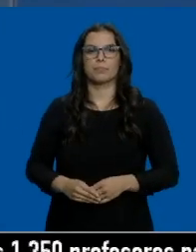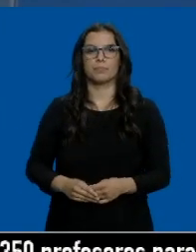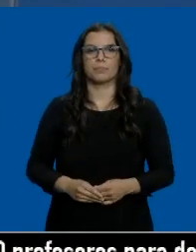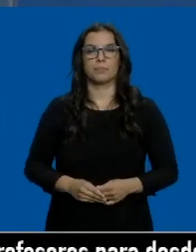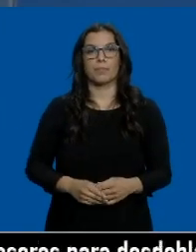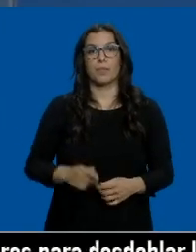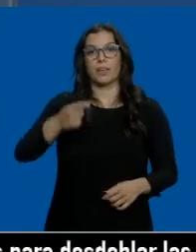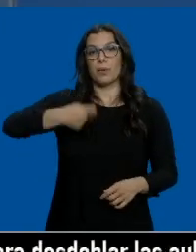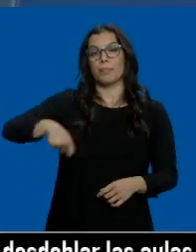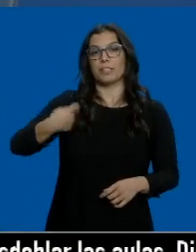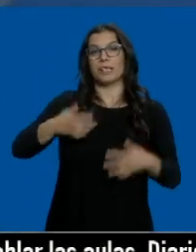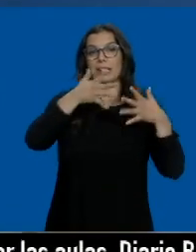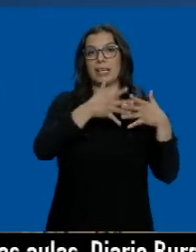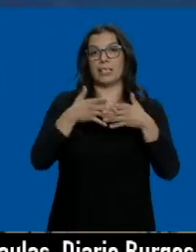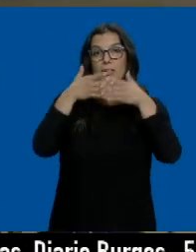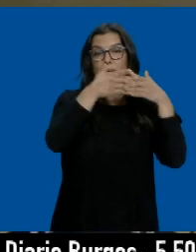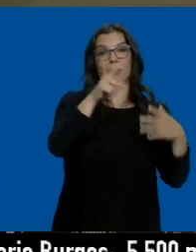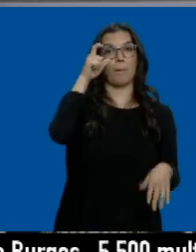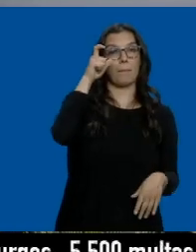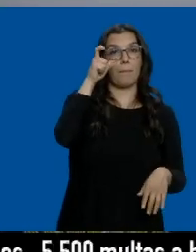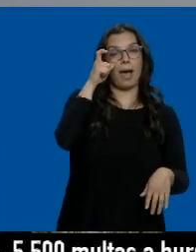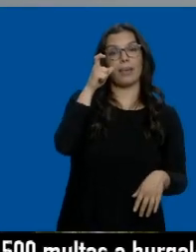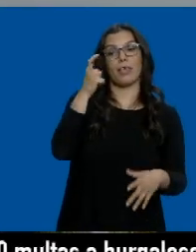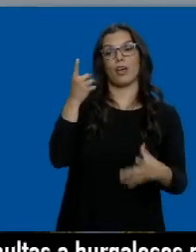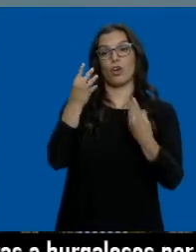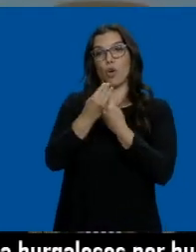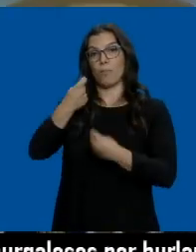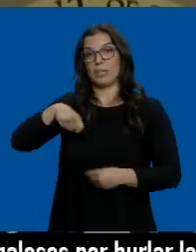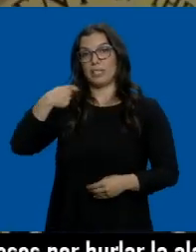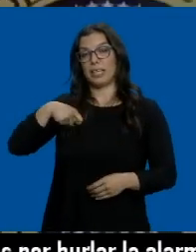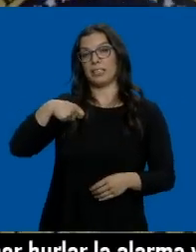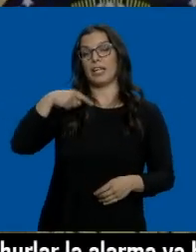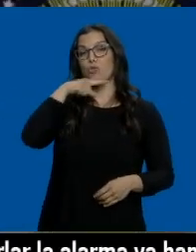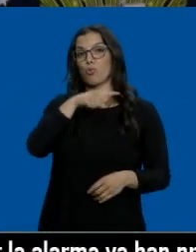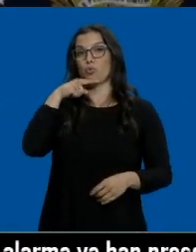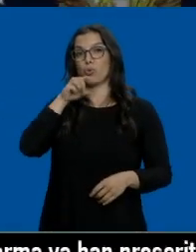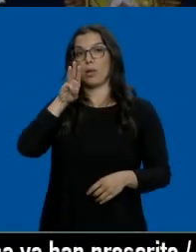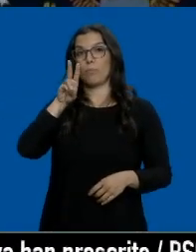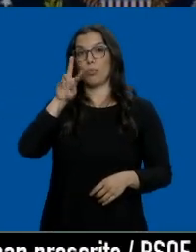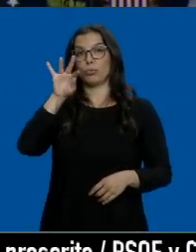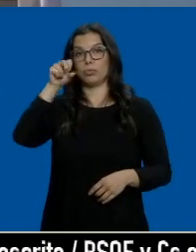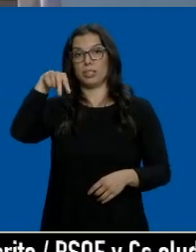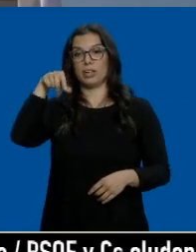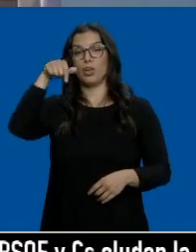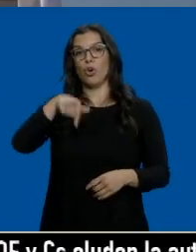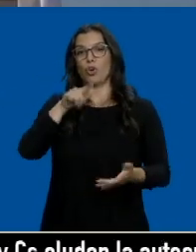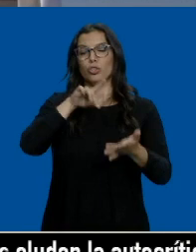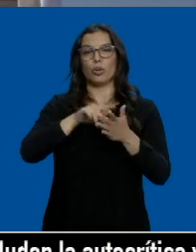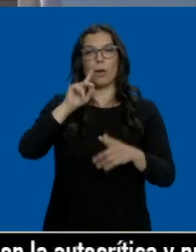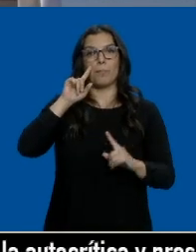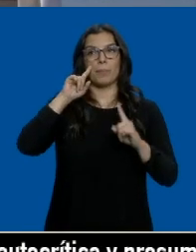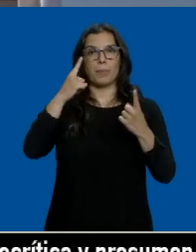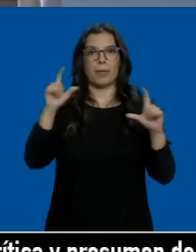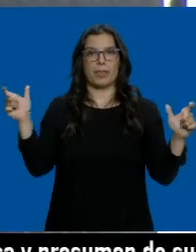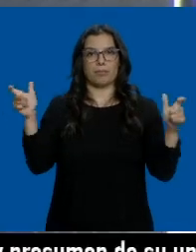El presidente de Estados Unidos, Joe Biden, y de Rusia, Vladimir Putin, celebran hoy en Ginebra su primera cumbre